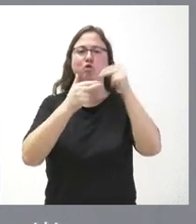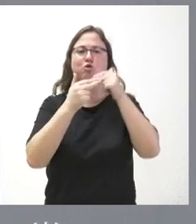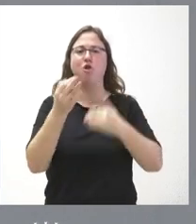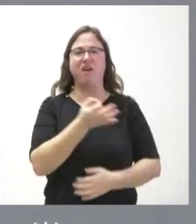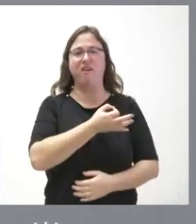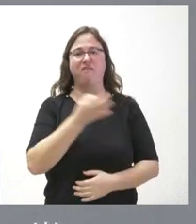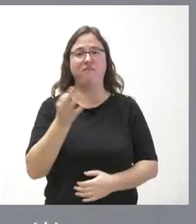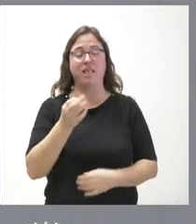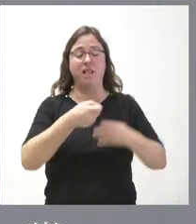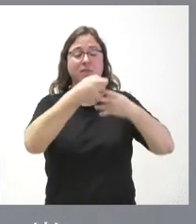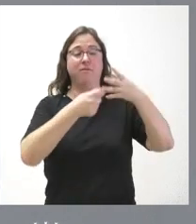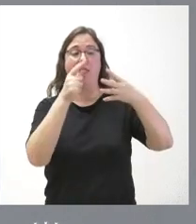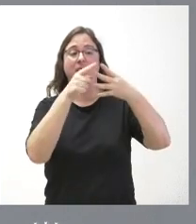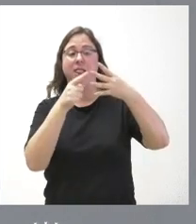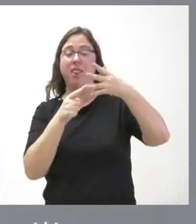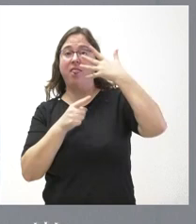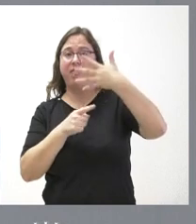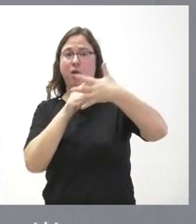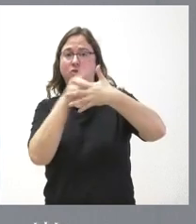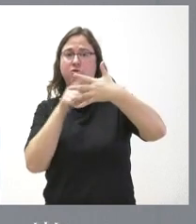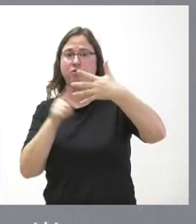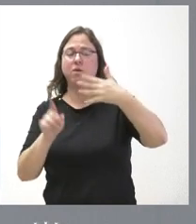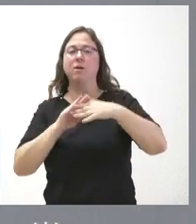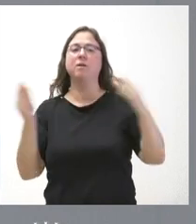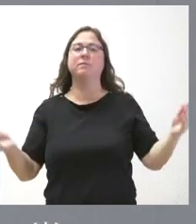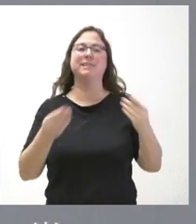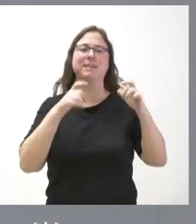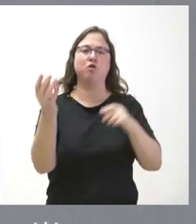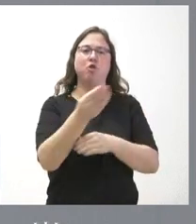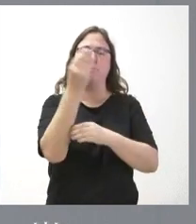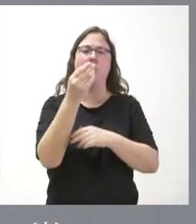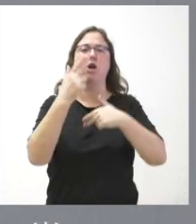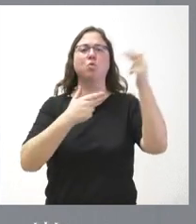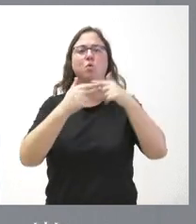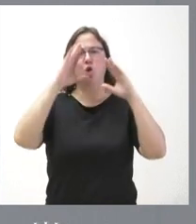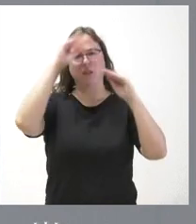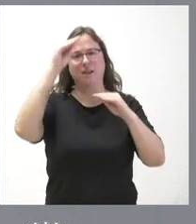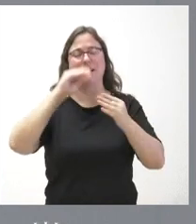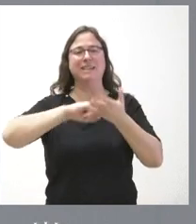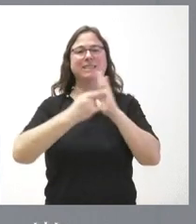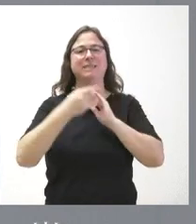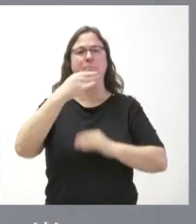que tienen ustedes en cinco líneas. Mejora de sostenibilidad del sector, construcción inteligente a través del sistema BIN,